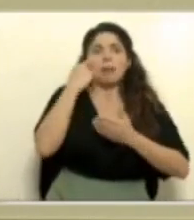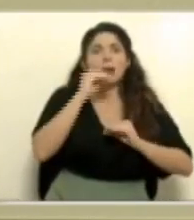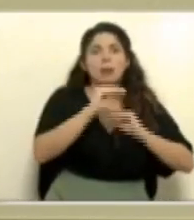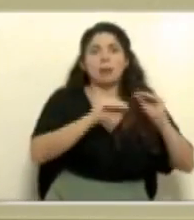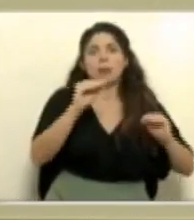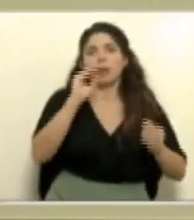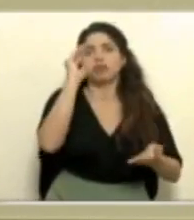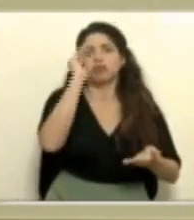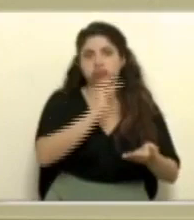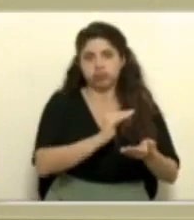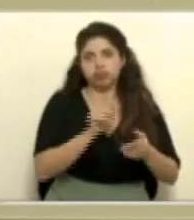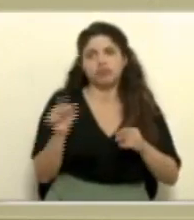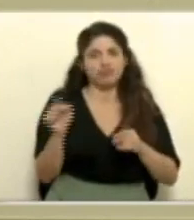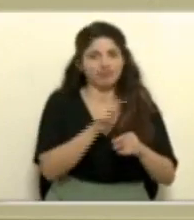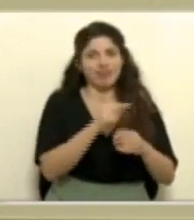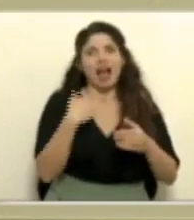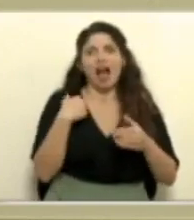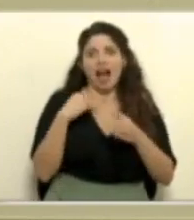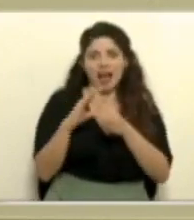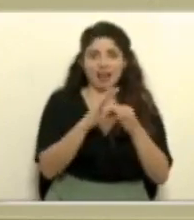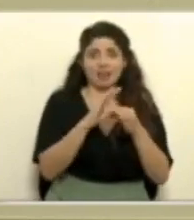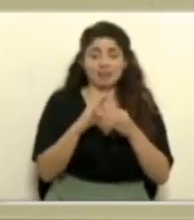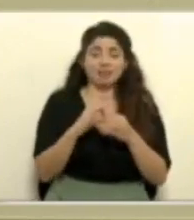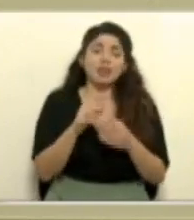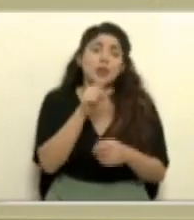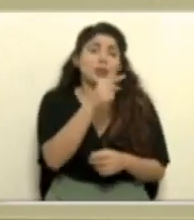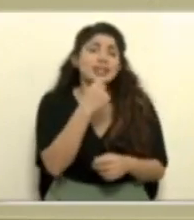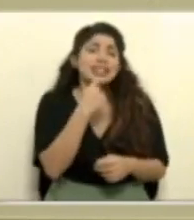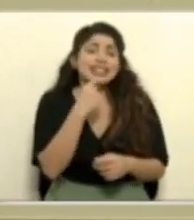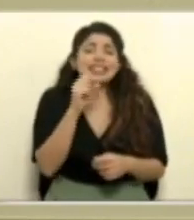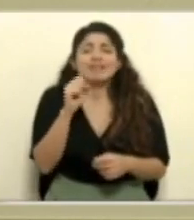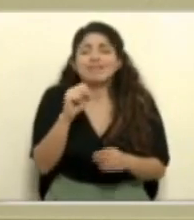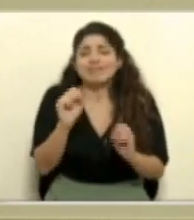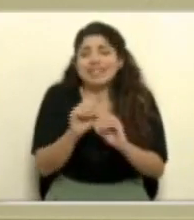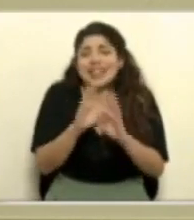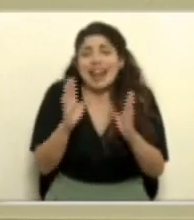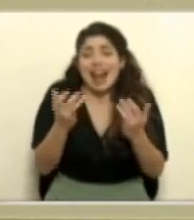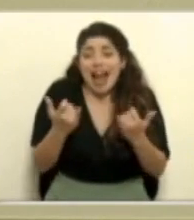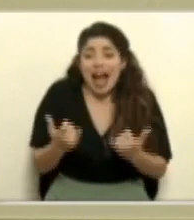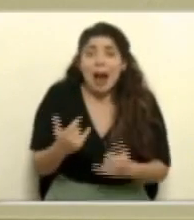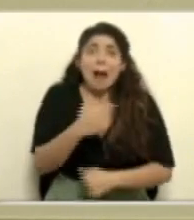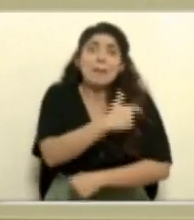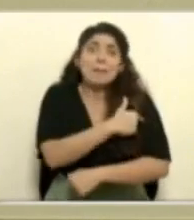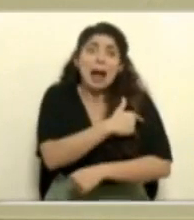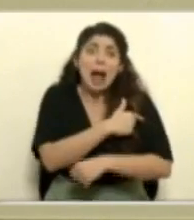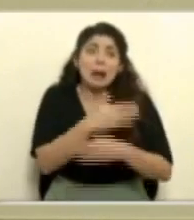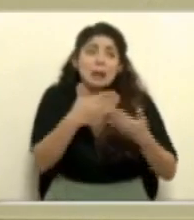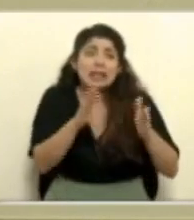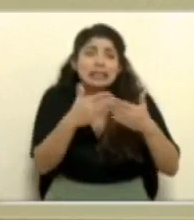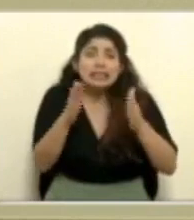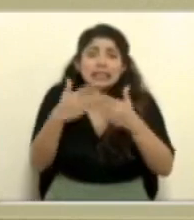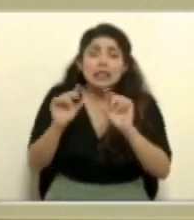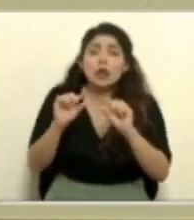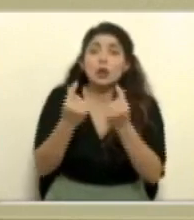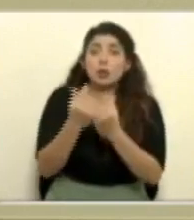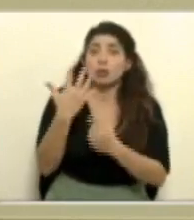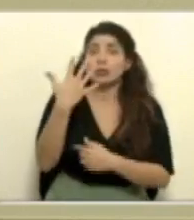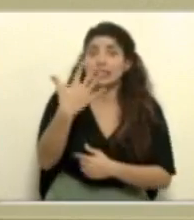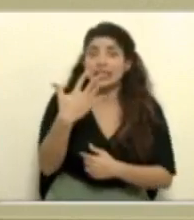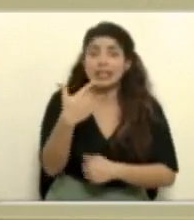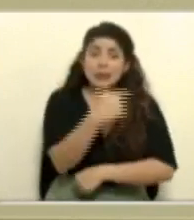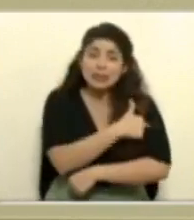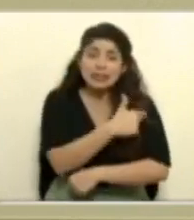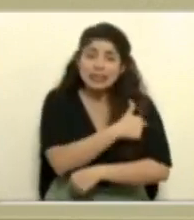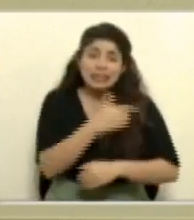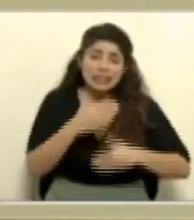de contagios. Lo que usted me dice, claro, al final, en este momento estamos haciendo una vacunación masiva, abriendo el grupo 5, en lo